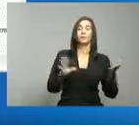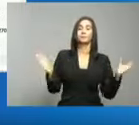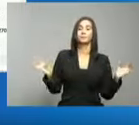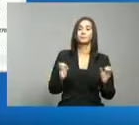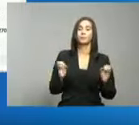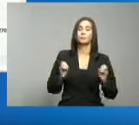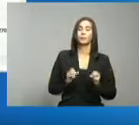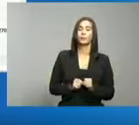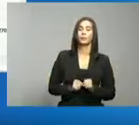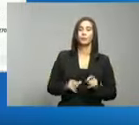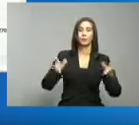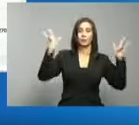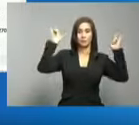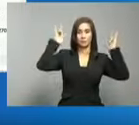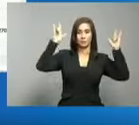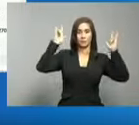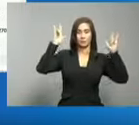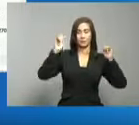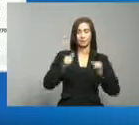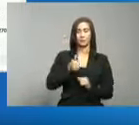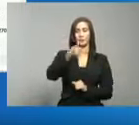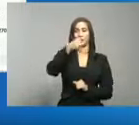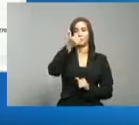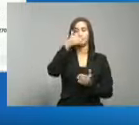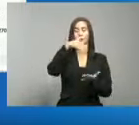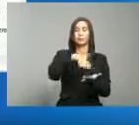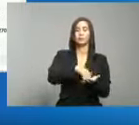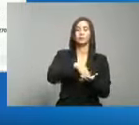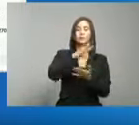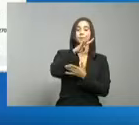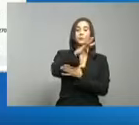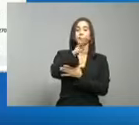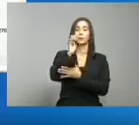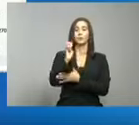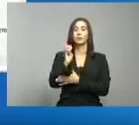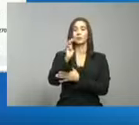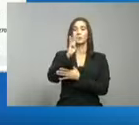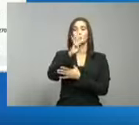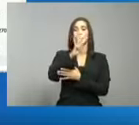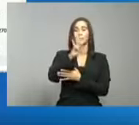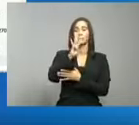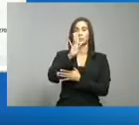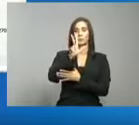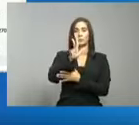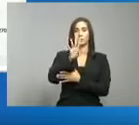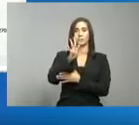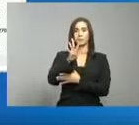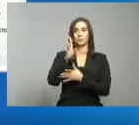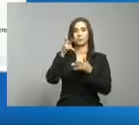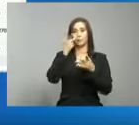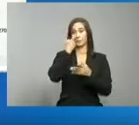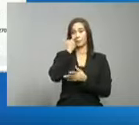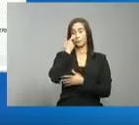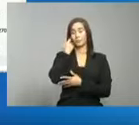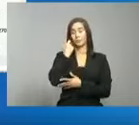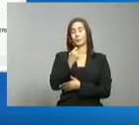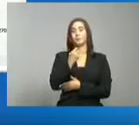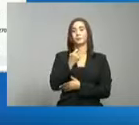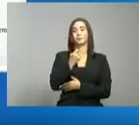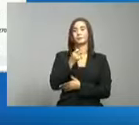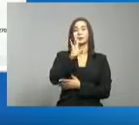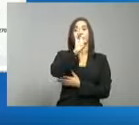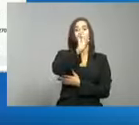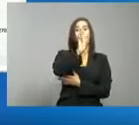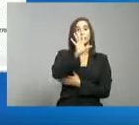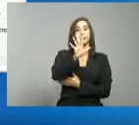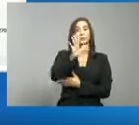Santiago, 10.437 pruebas realizadas, 75 casos nuevos,